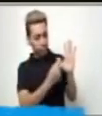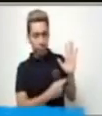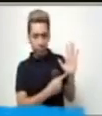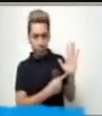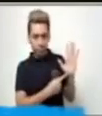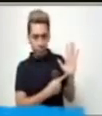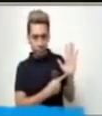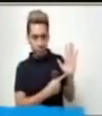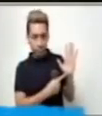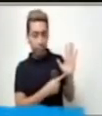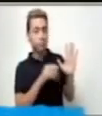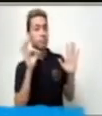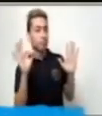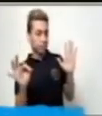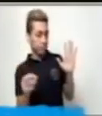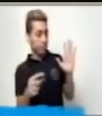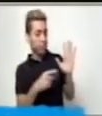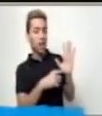Dos.